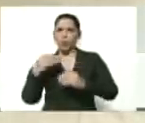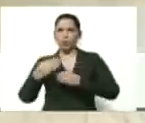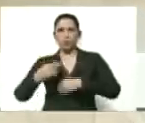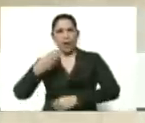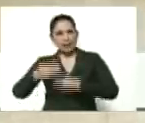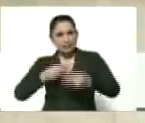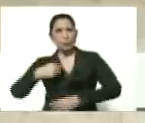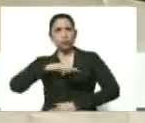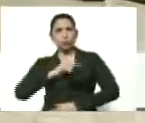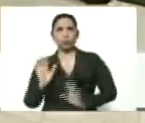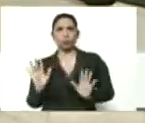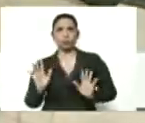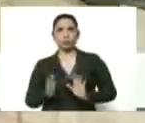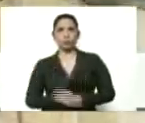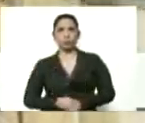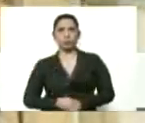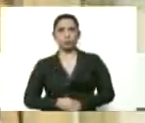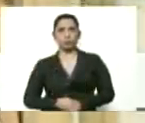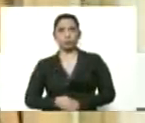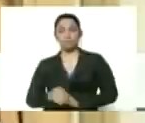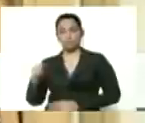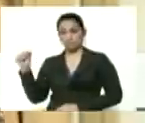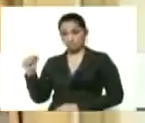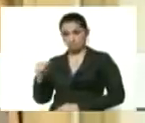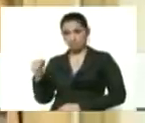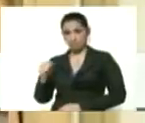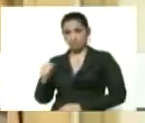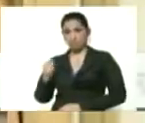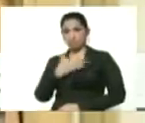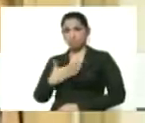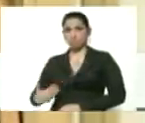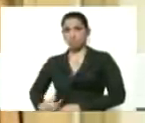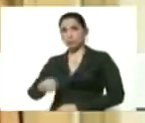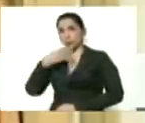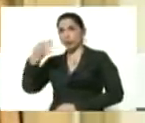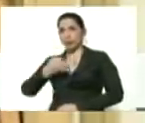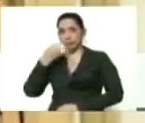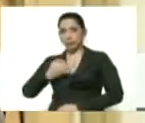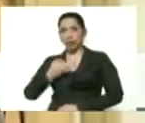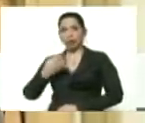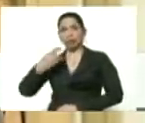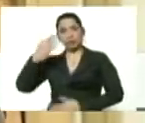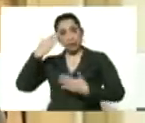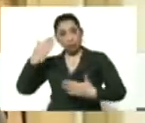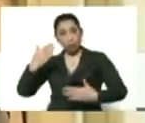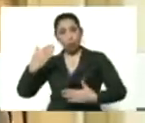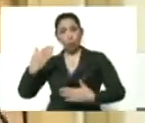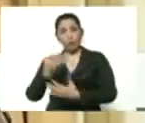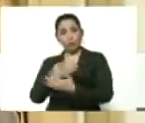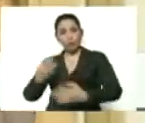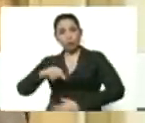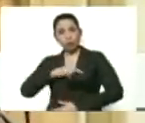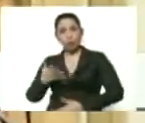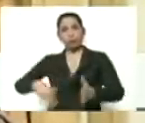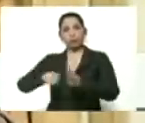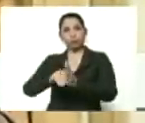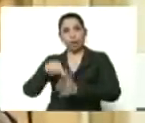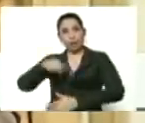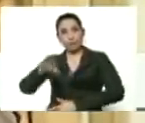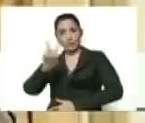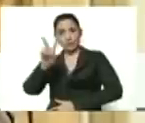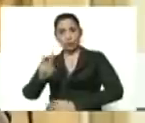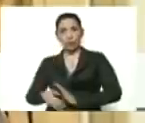hacemos. Sí, presidente, buenas tardes, saludos, en efecto, presidente, nosotros reiteramos desde